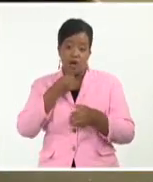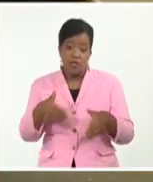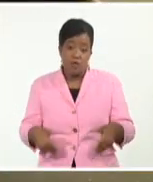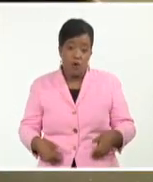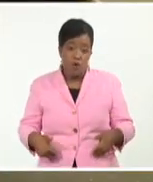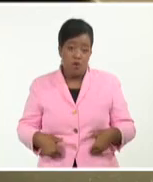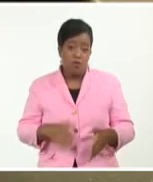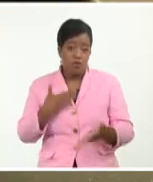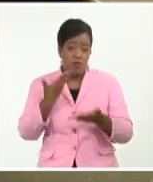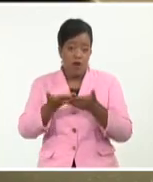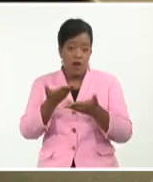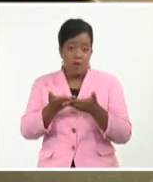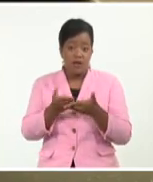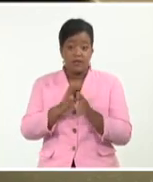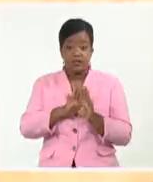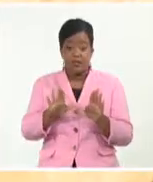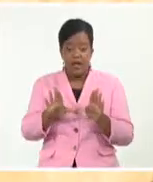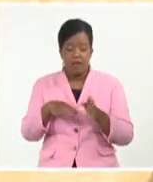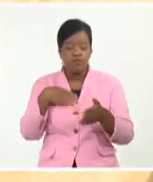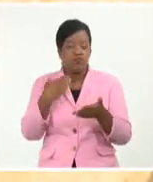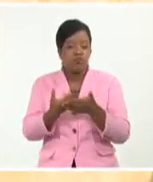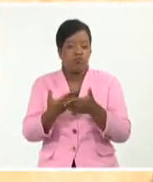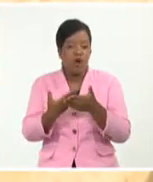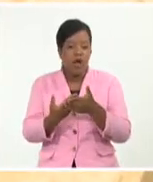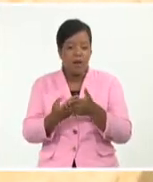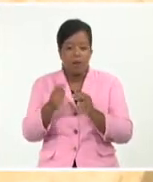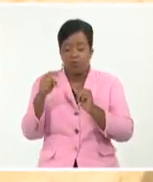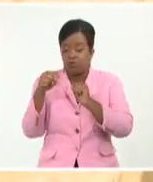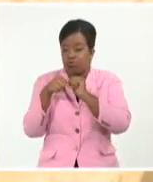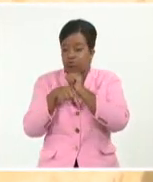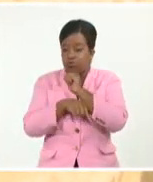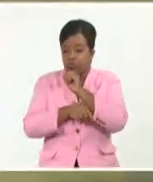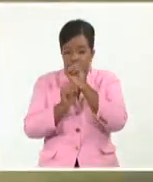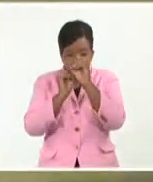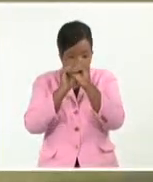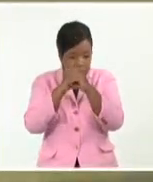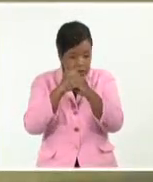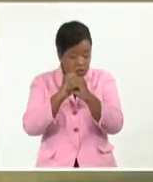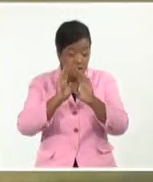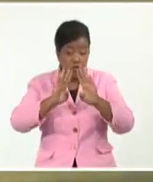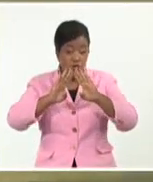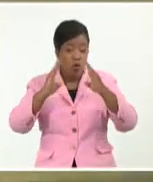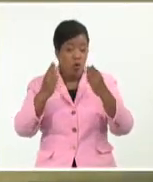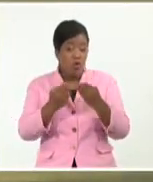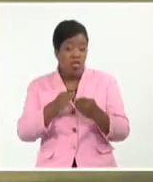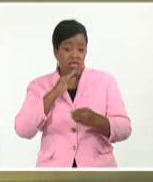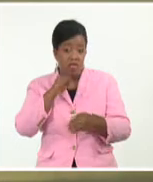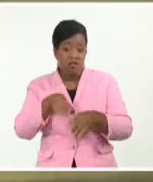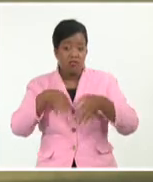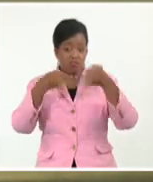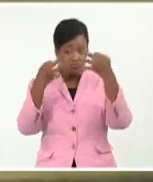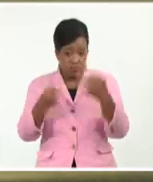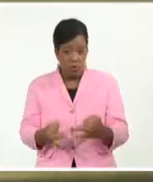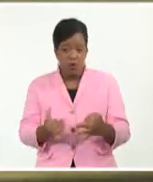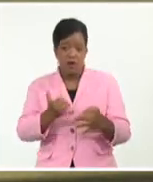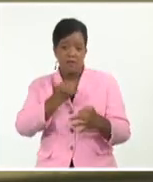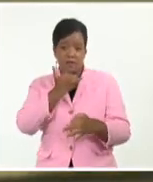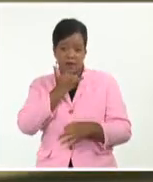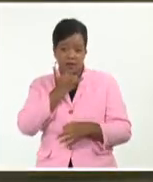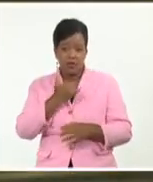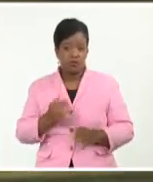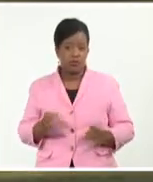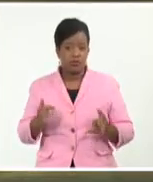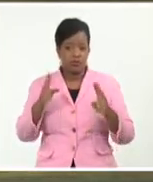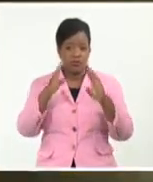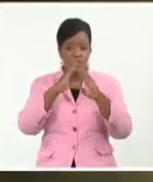podamos cerrar todas las evidencias científicas, pero todas las evidencias apuntan a seguridad, a no toxicidad, y